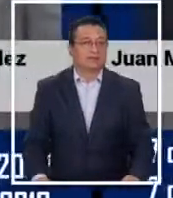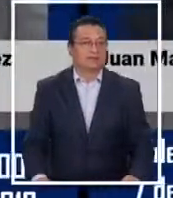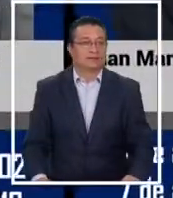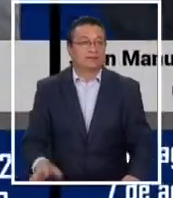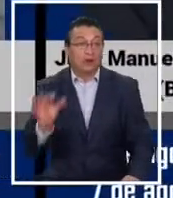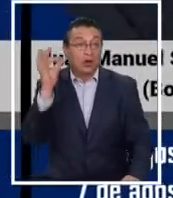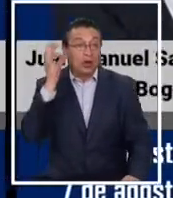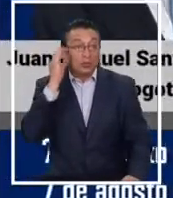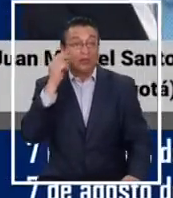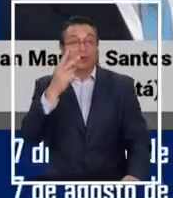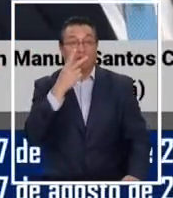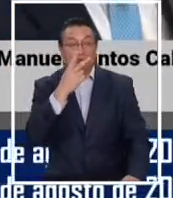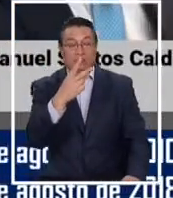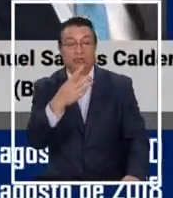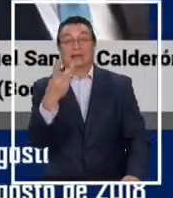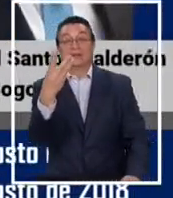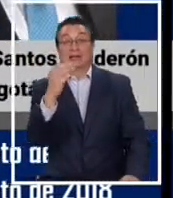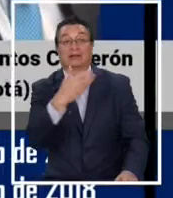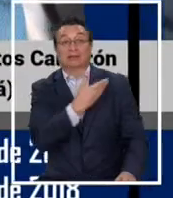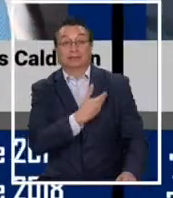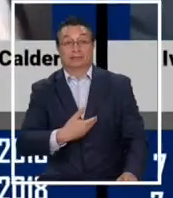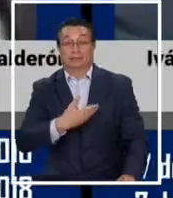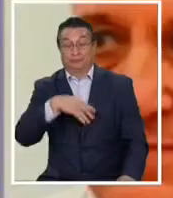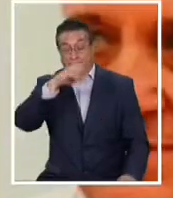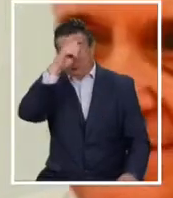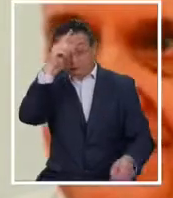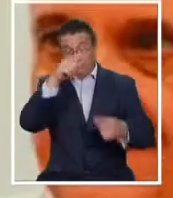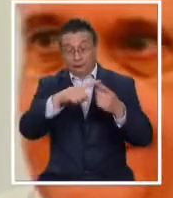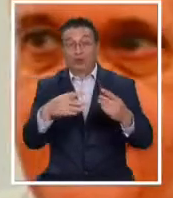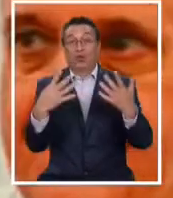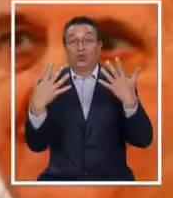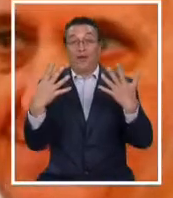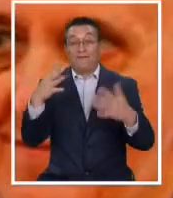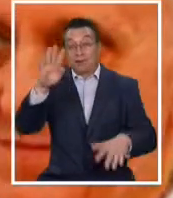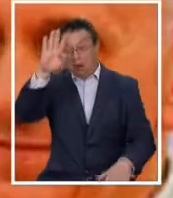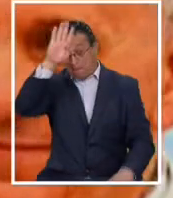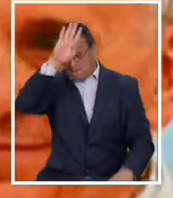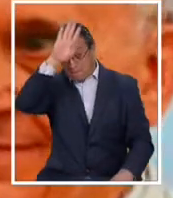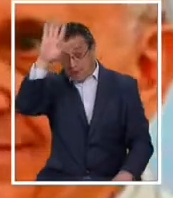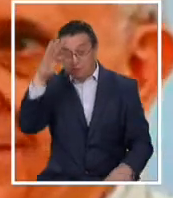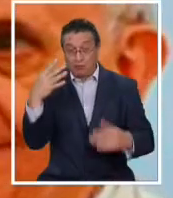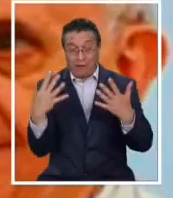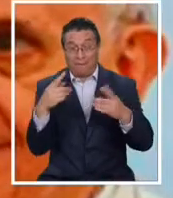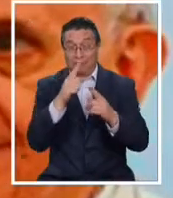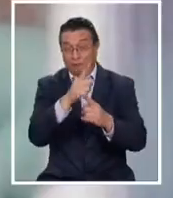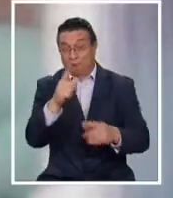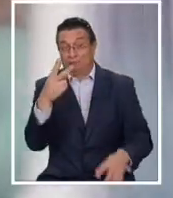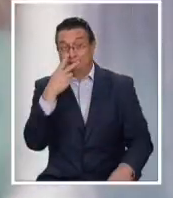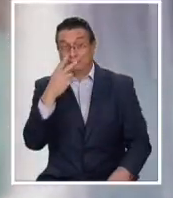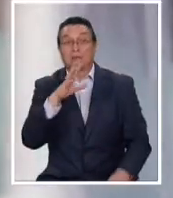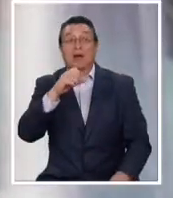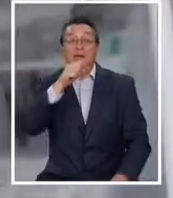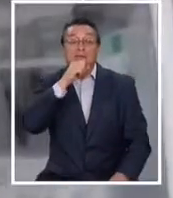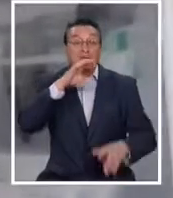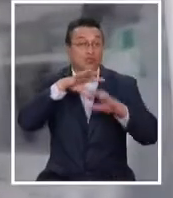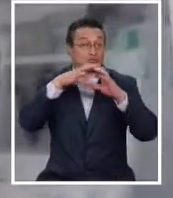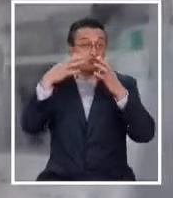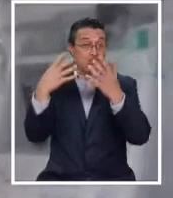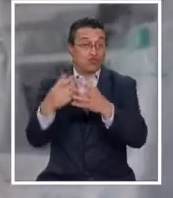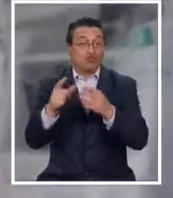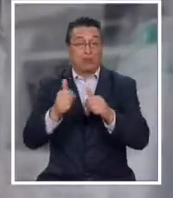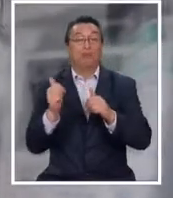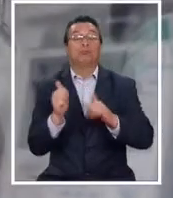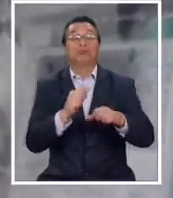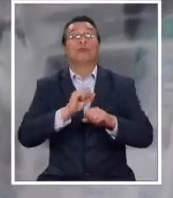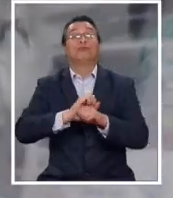Una mujer que ha visto pasar 30 gobiernos colombianos y 9 papas y que es una de las más longevas del mundo que supera el coronavirus.